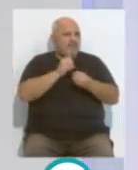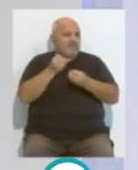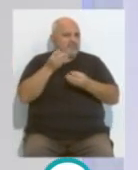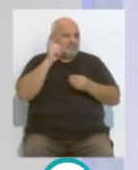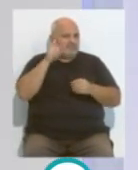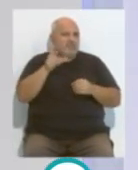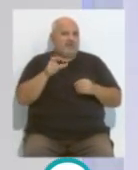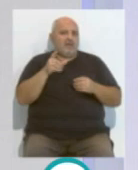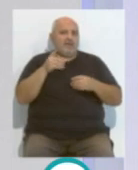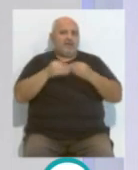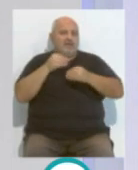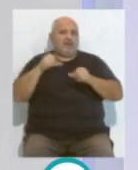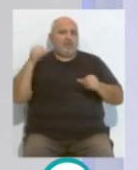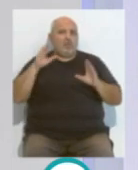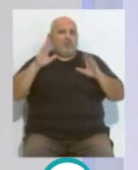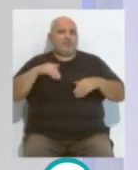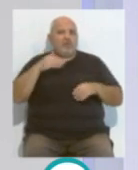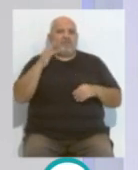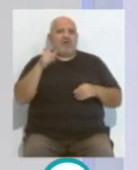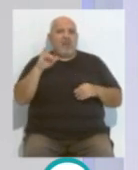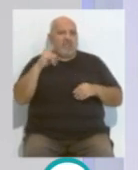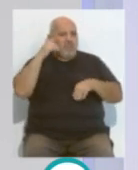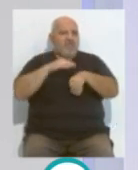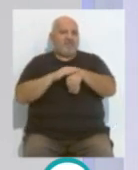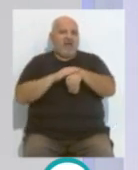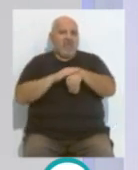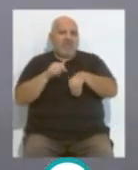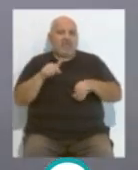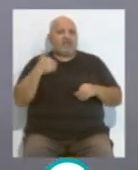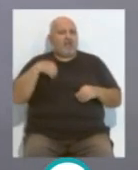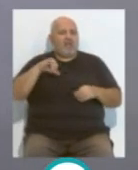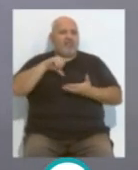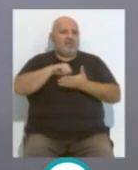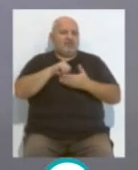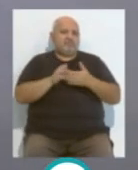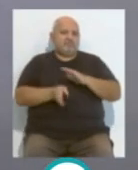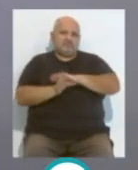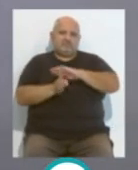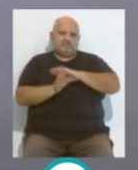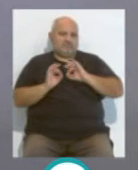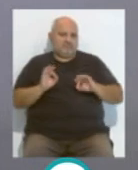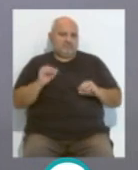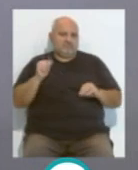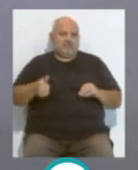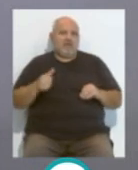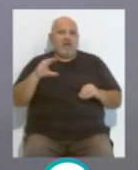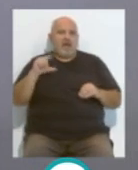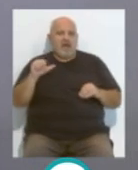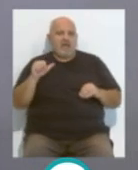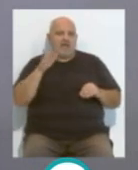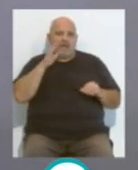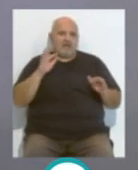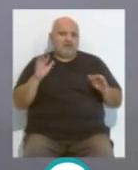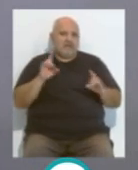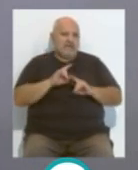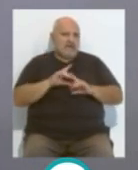que el rendimiento que dio Fali también, como posibilidad... Pero Fali lo tenemos de central todavía, Juan Cala todavía estamos